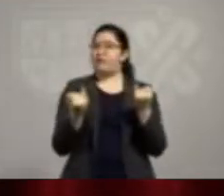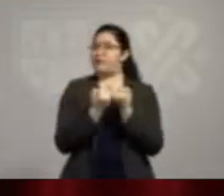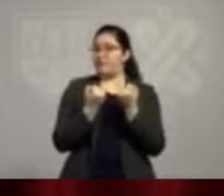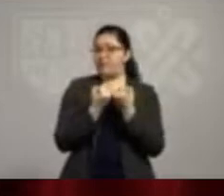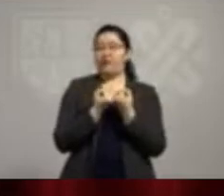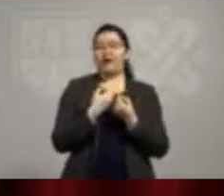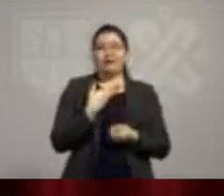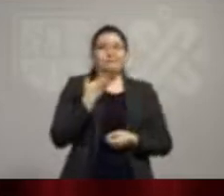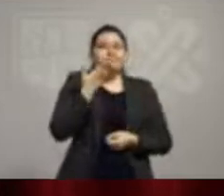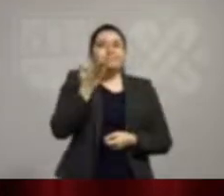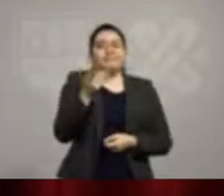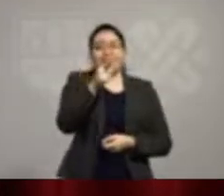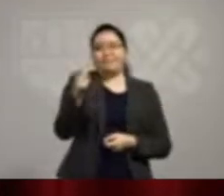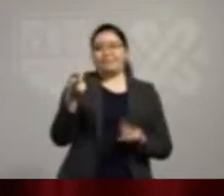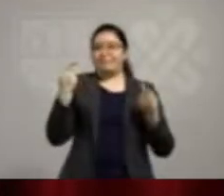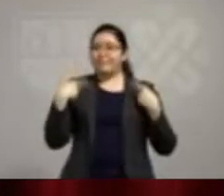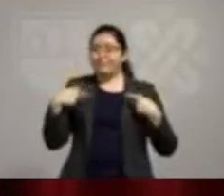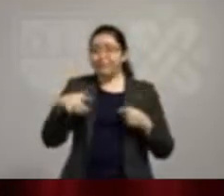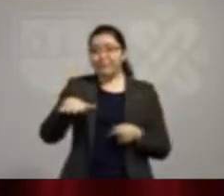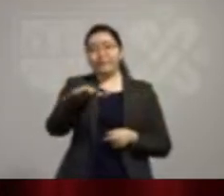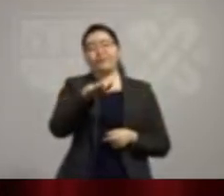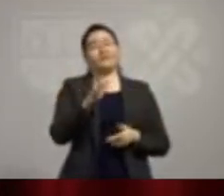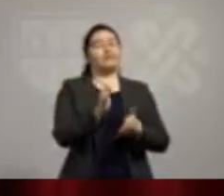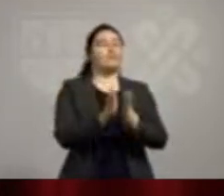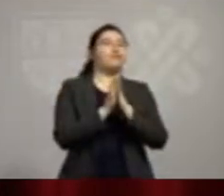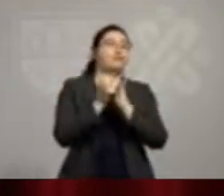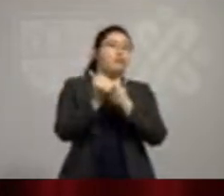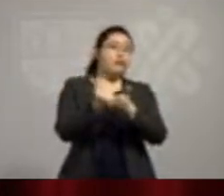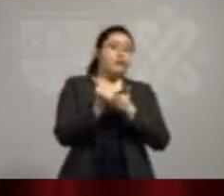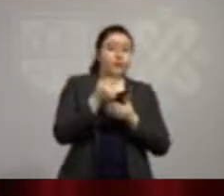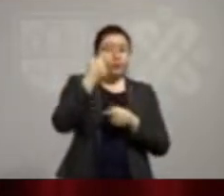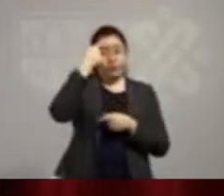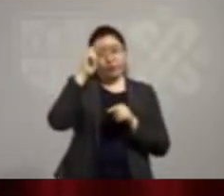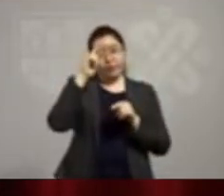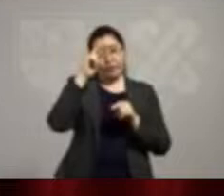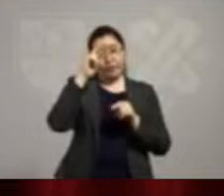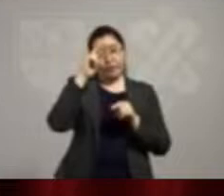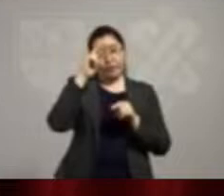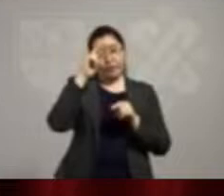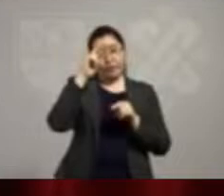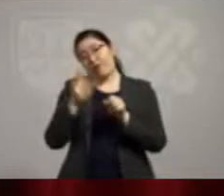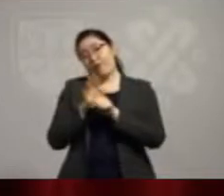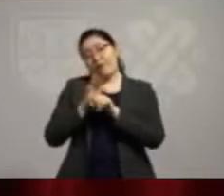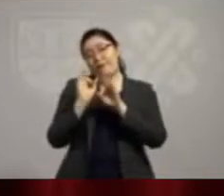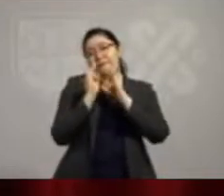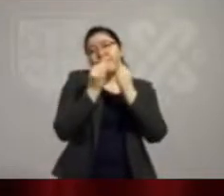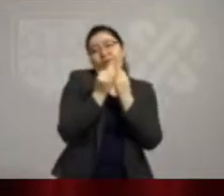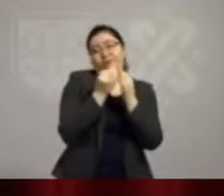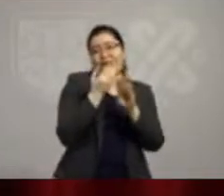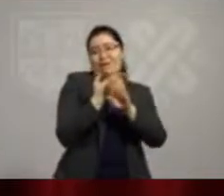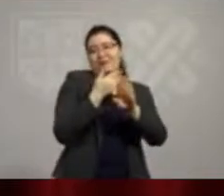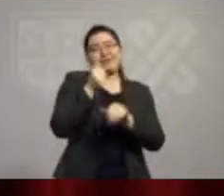tiempo pidiéndole a la ciudadanía que nos apoye con las medidas preventivas, y siempre estando en alerta porque,